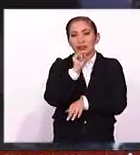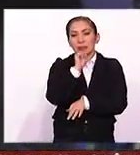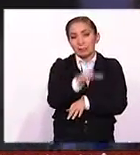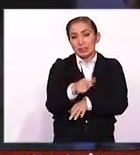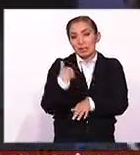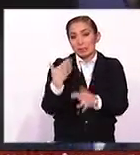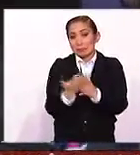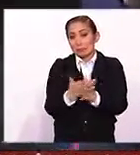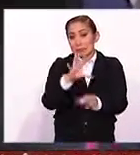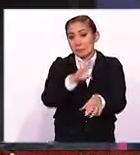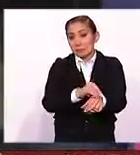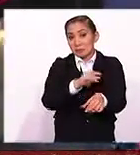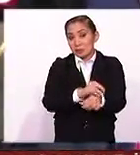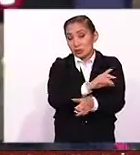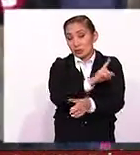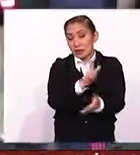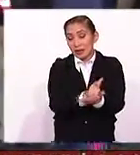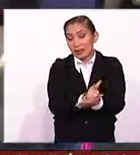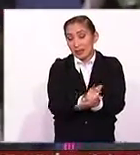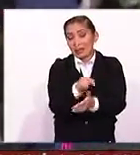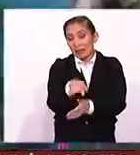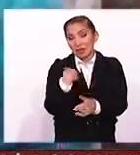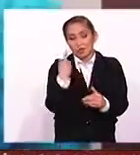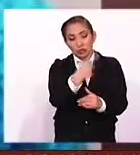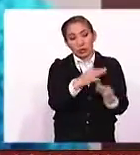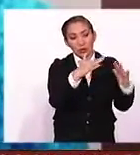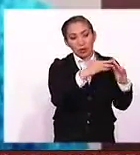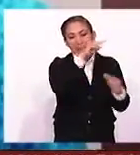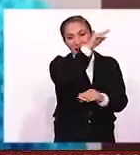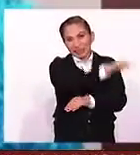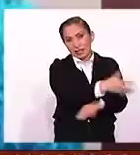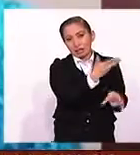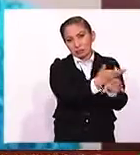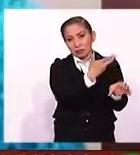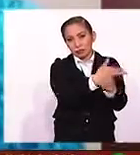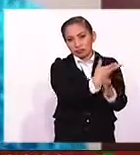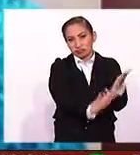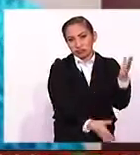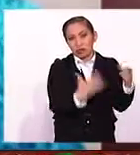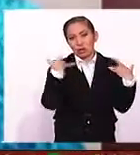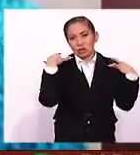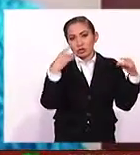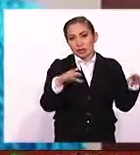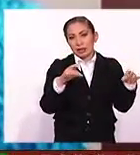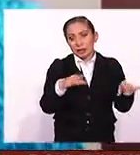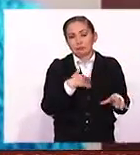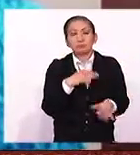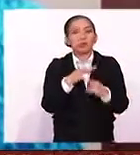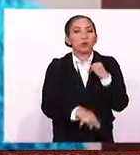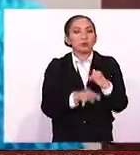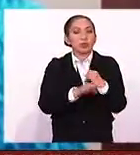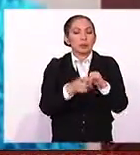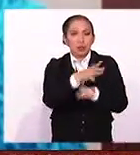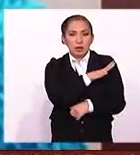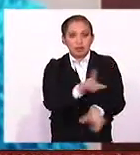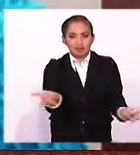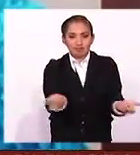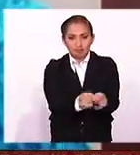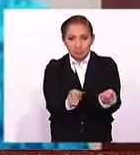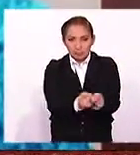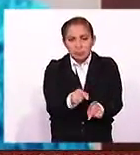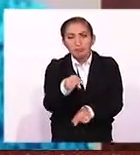la parte legal, ya que ella tiene creo que su casa productora ya justamente registrada en Los Ángeles. Finalmente, de manera breve,